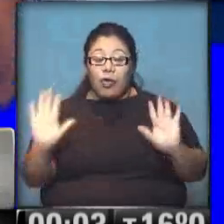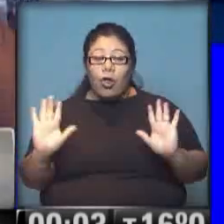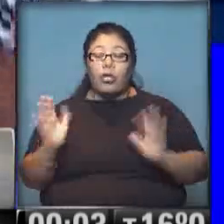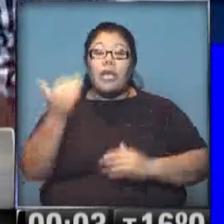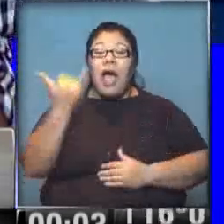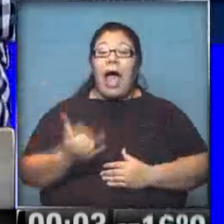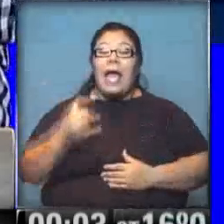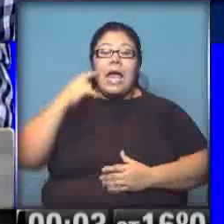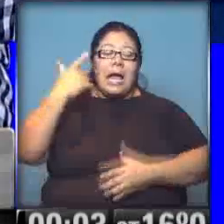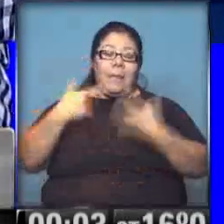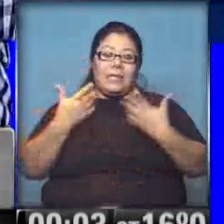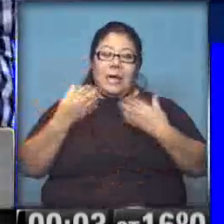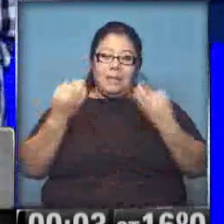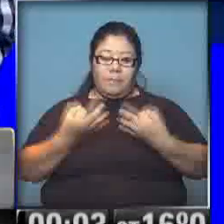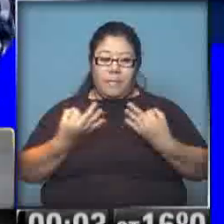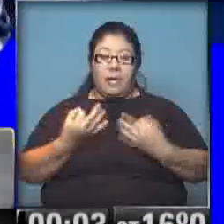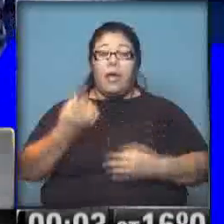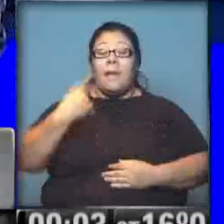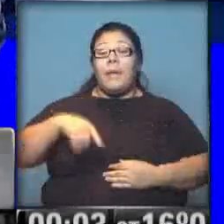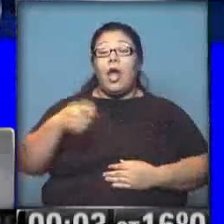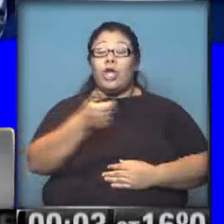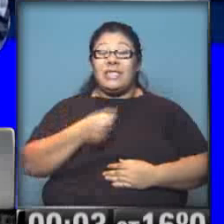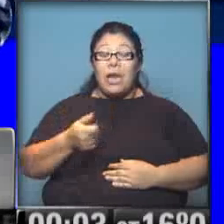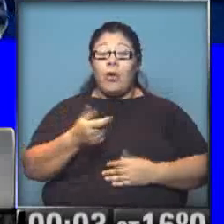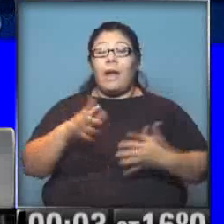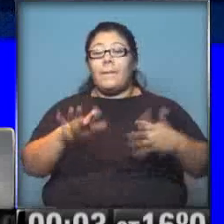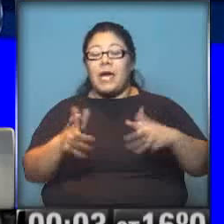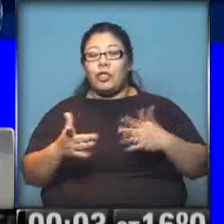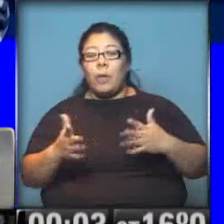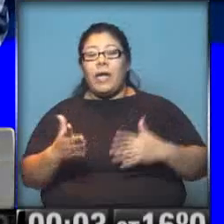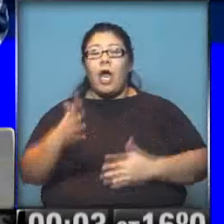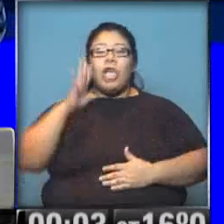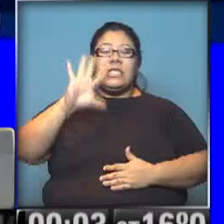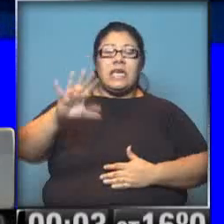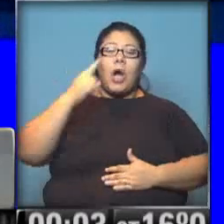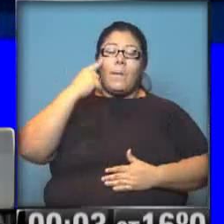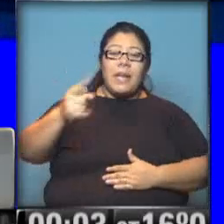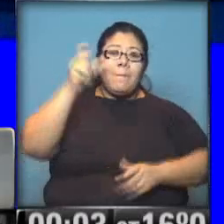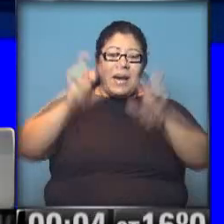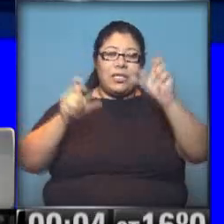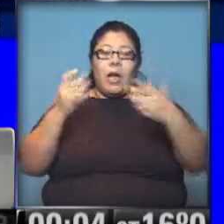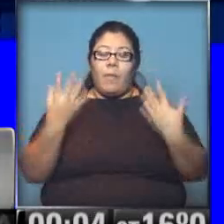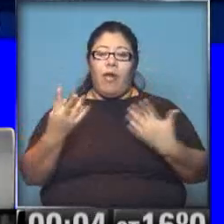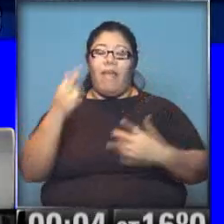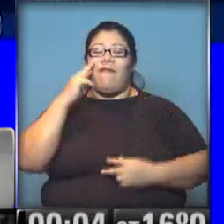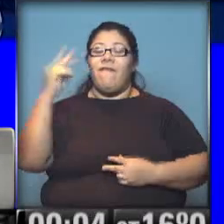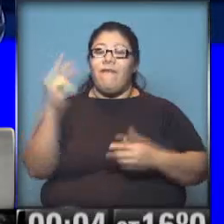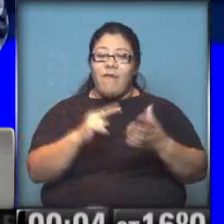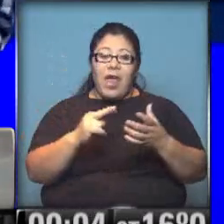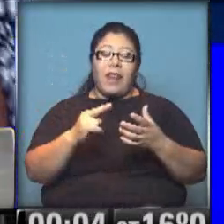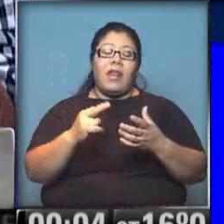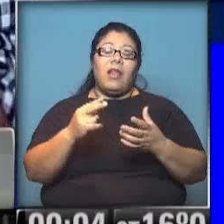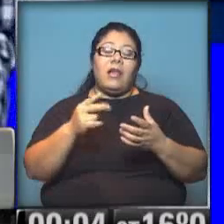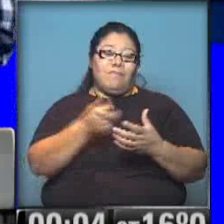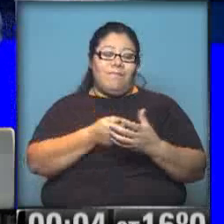una gran capacidad. Acá solamente con un celular podés tener tranquilamente, decían, cerca de 5.000 personas viendo lo que vos estás transmitiendo en el mismo momento.